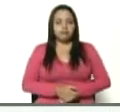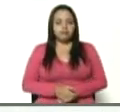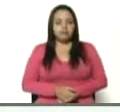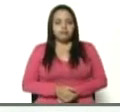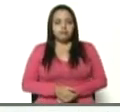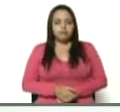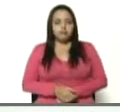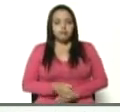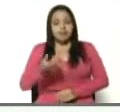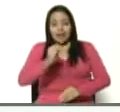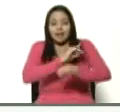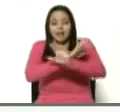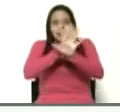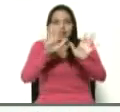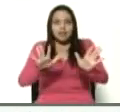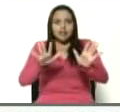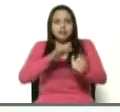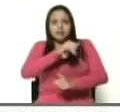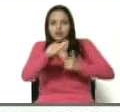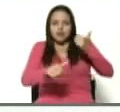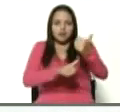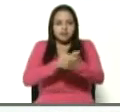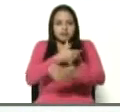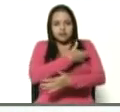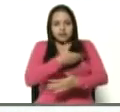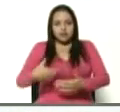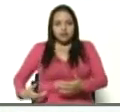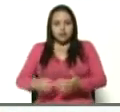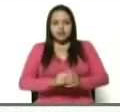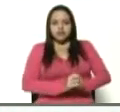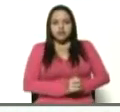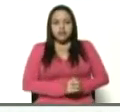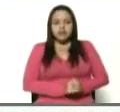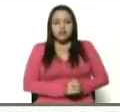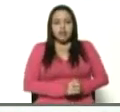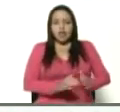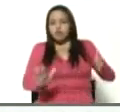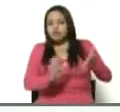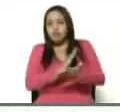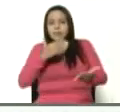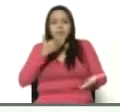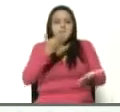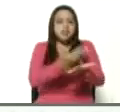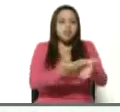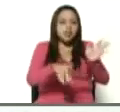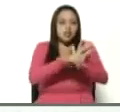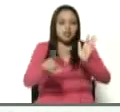Ha sido muy clara la vicepresidenta en la exigencia de los derechos de Venezuela.